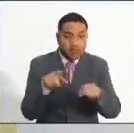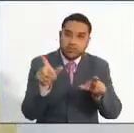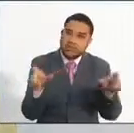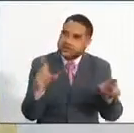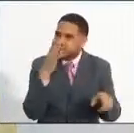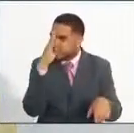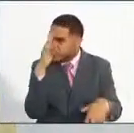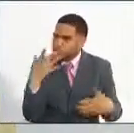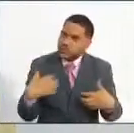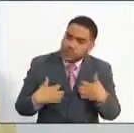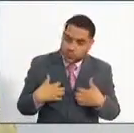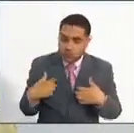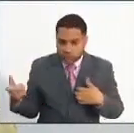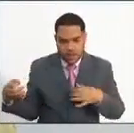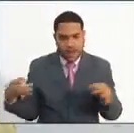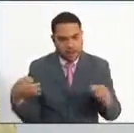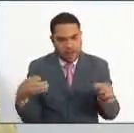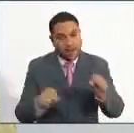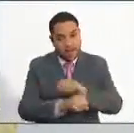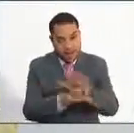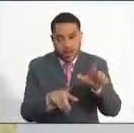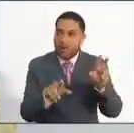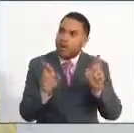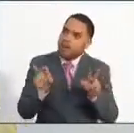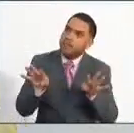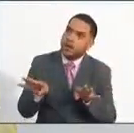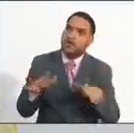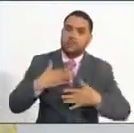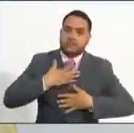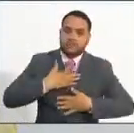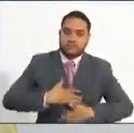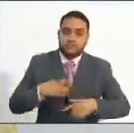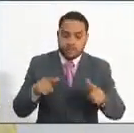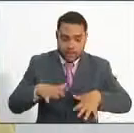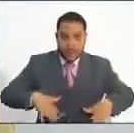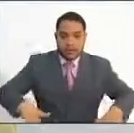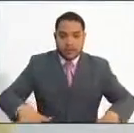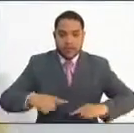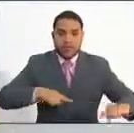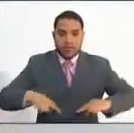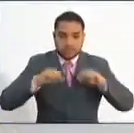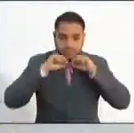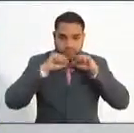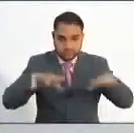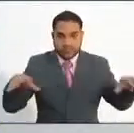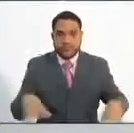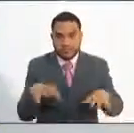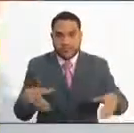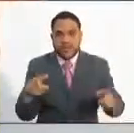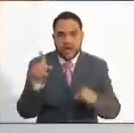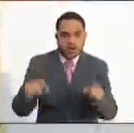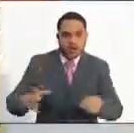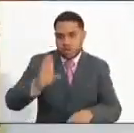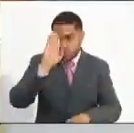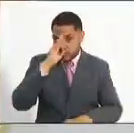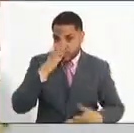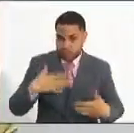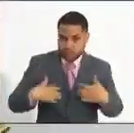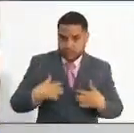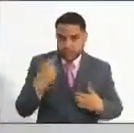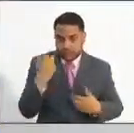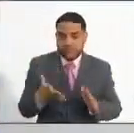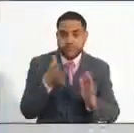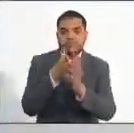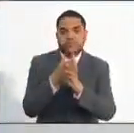personas que conociendo que este programa se iba a llevar a cabo, este espacio de administración pública en acción, nos han enviado sus inquietudes. Vamos a volver, señores